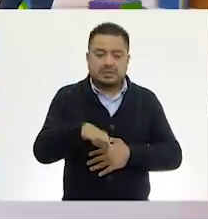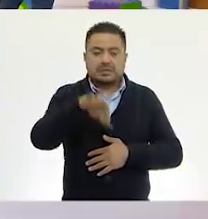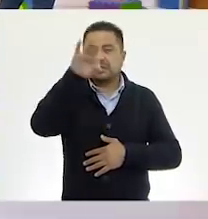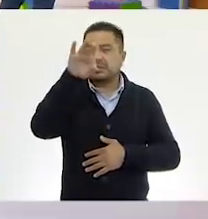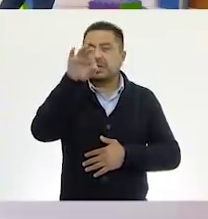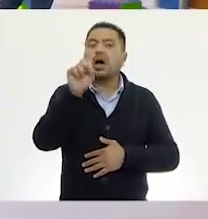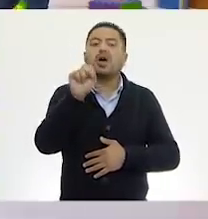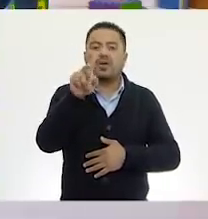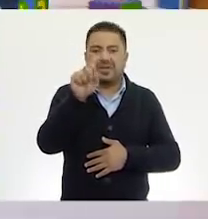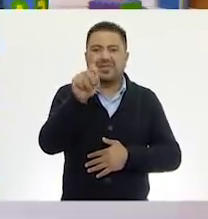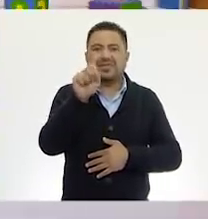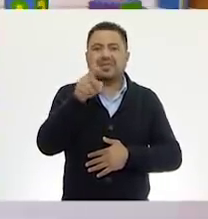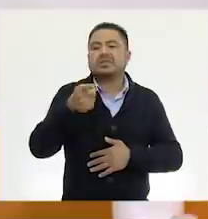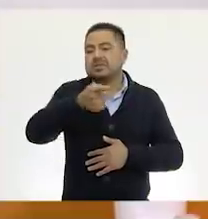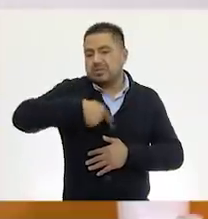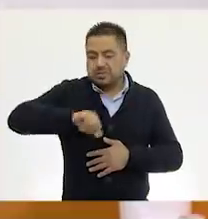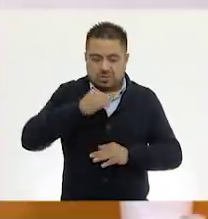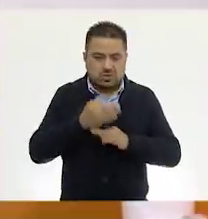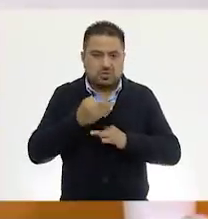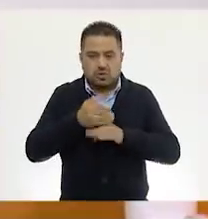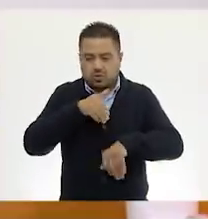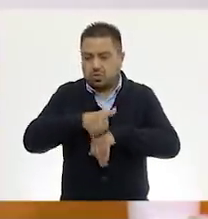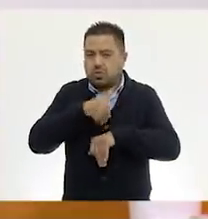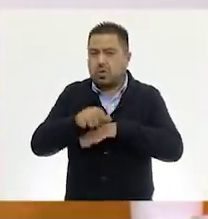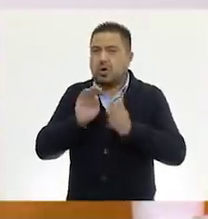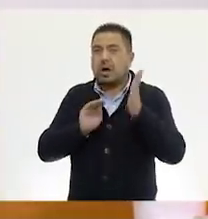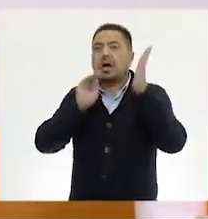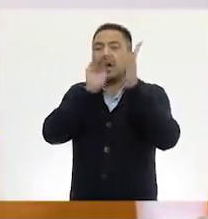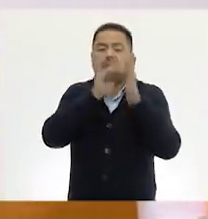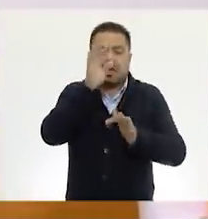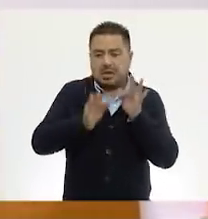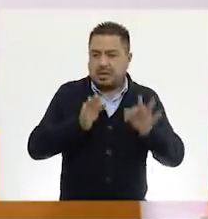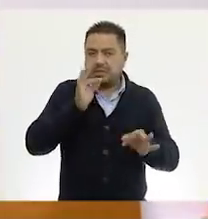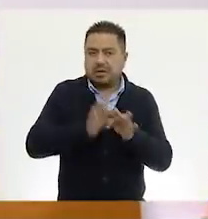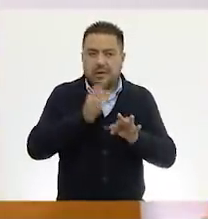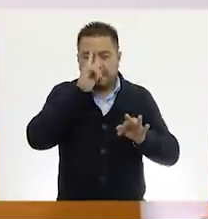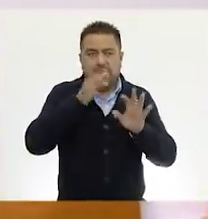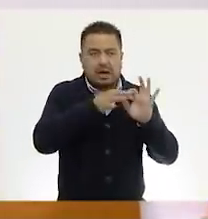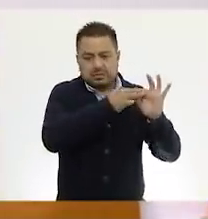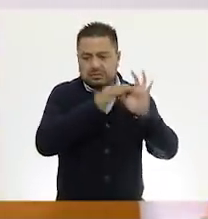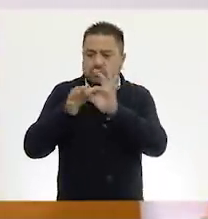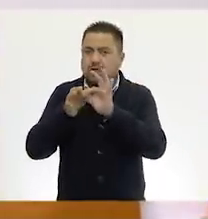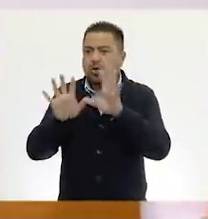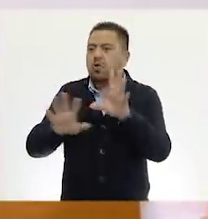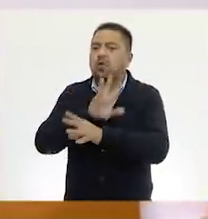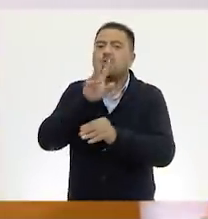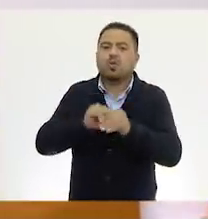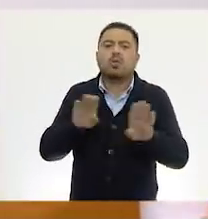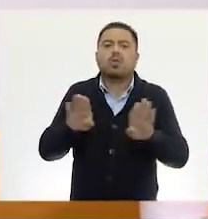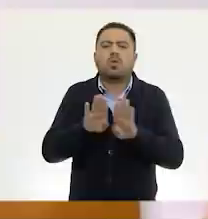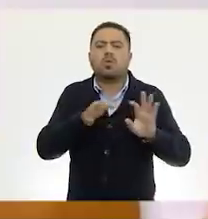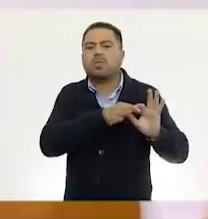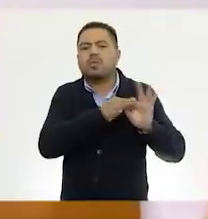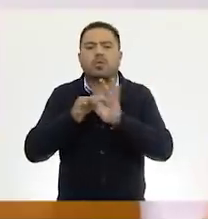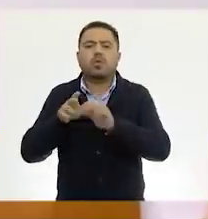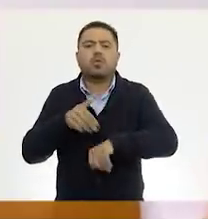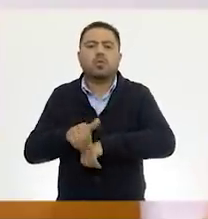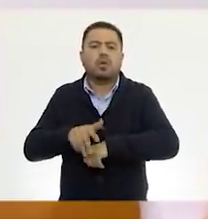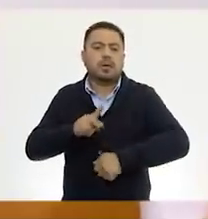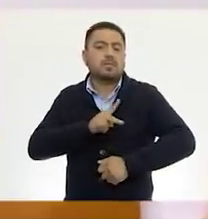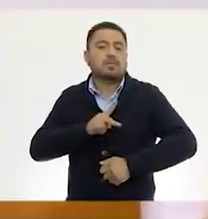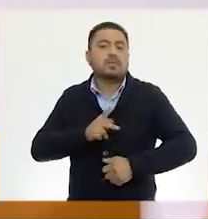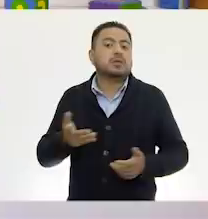Ok. Nosotros tenemos ya nuestro número listo para unirlo. ¿Y cómo quedaría unido nuestro número?